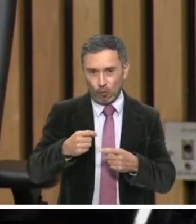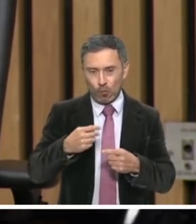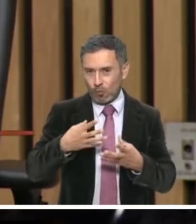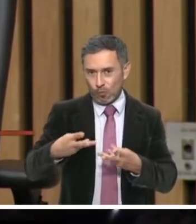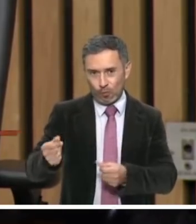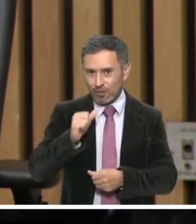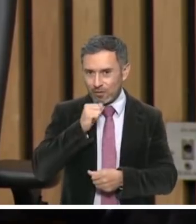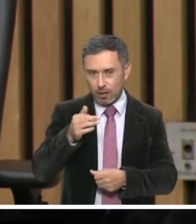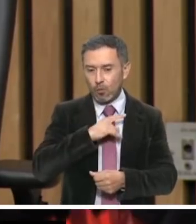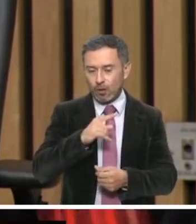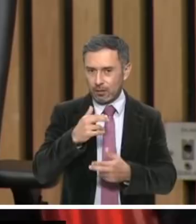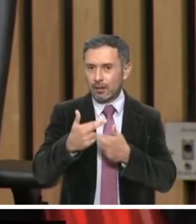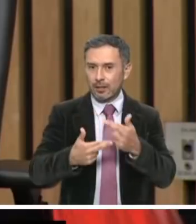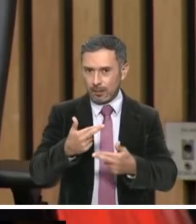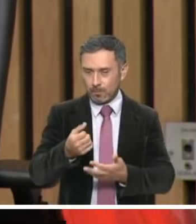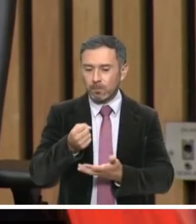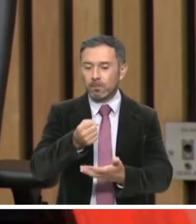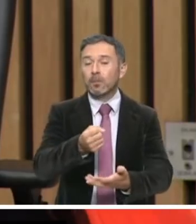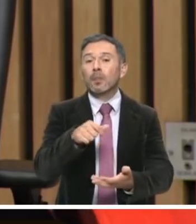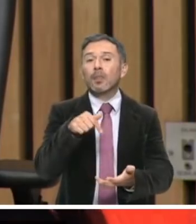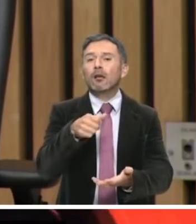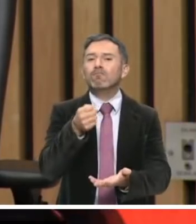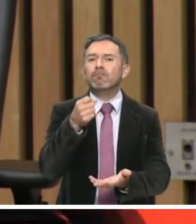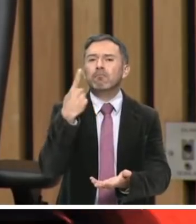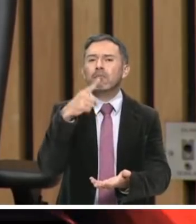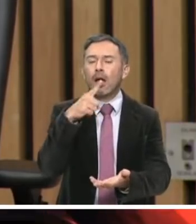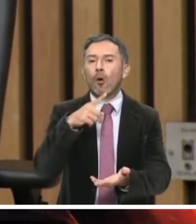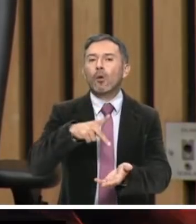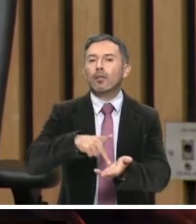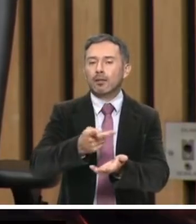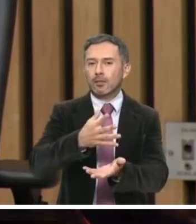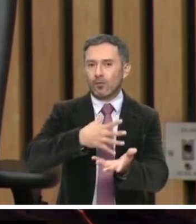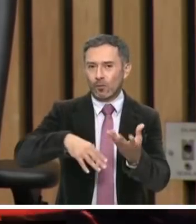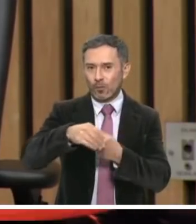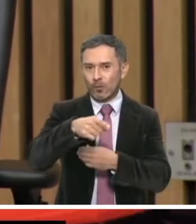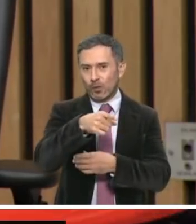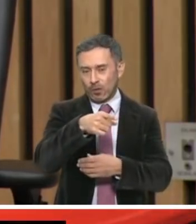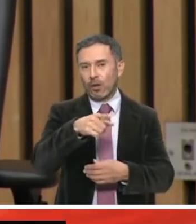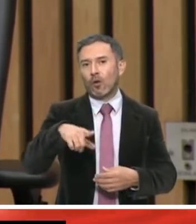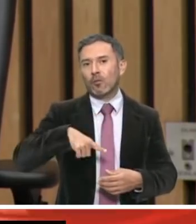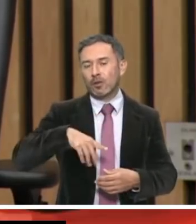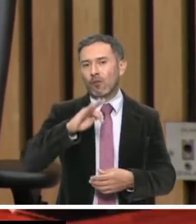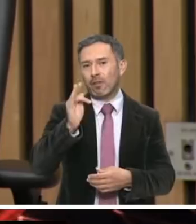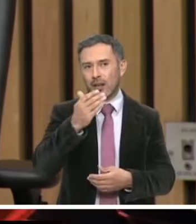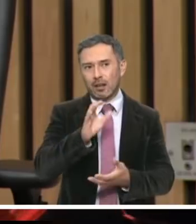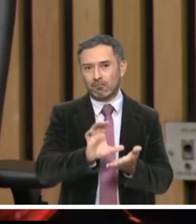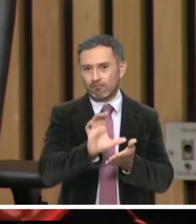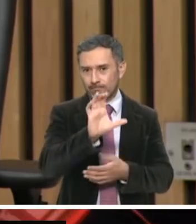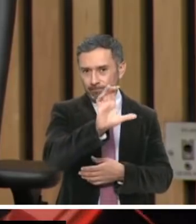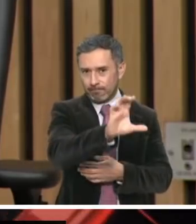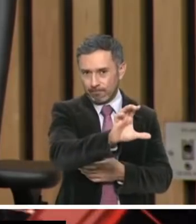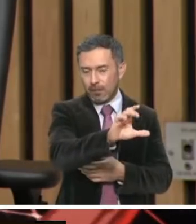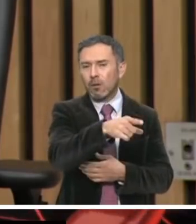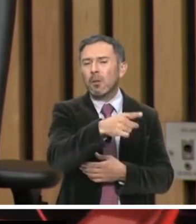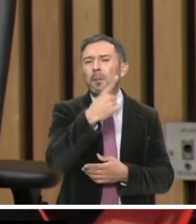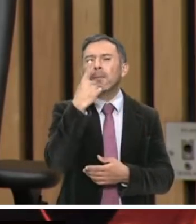de que estos recursos sean reintegrados a la federación y se utilicen para